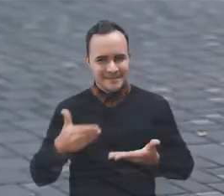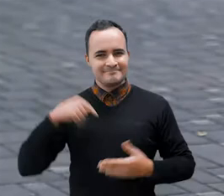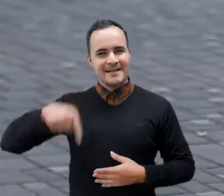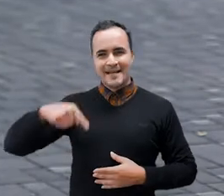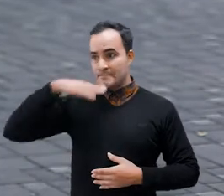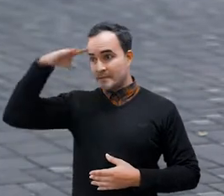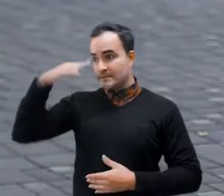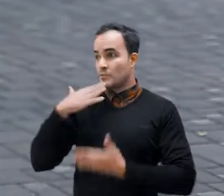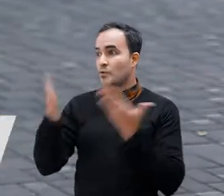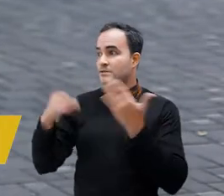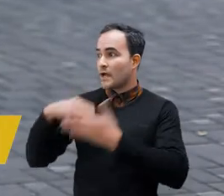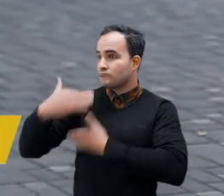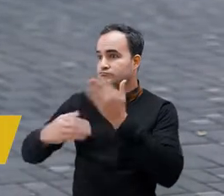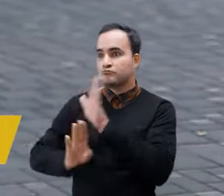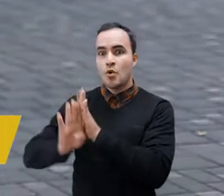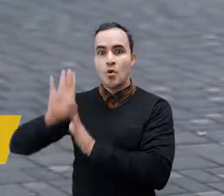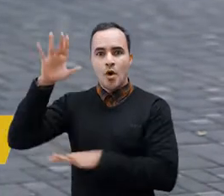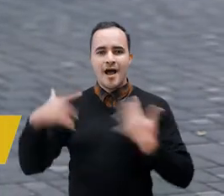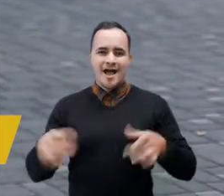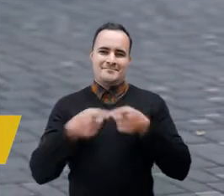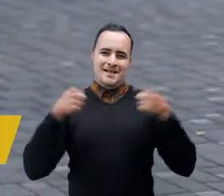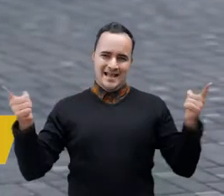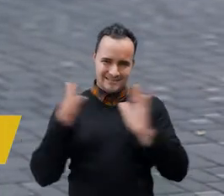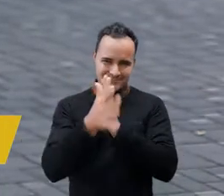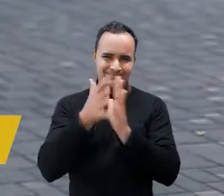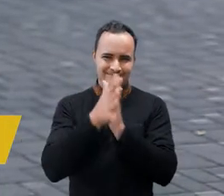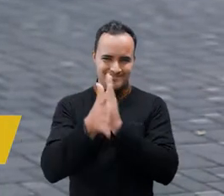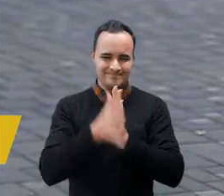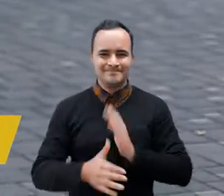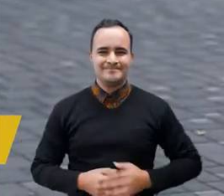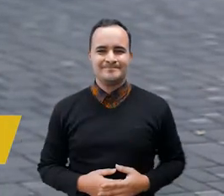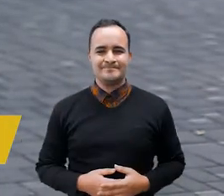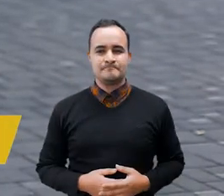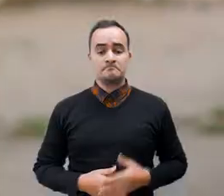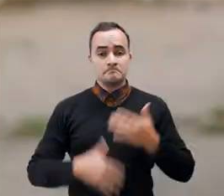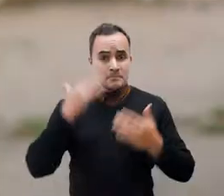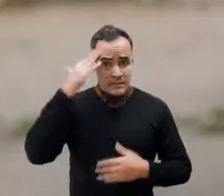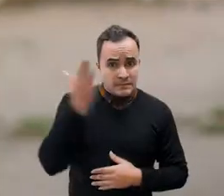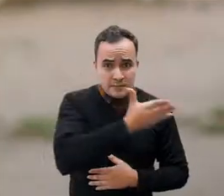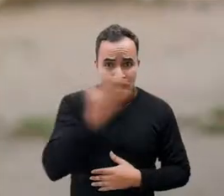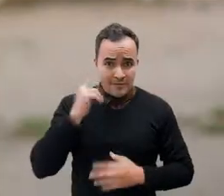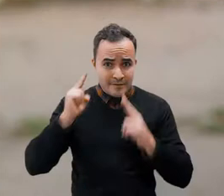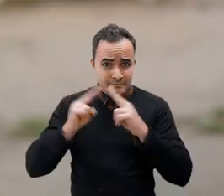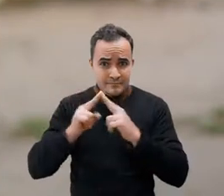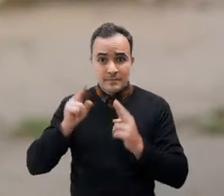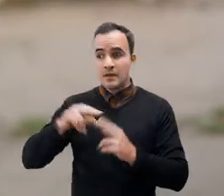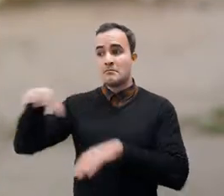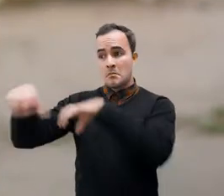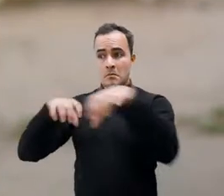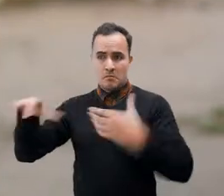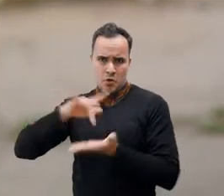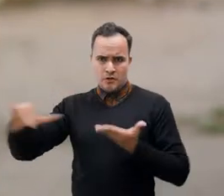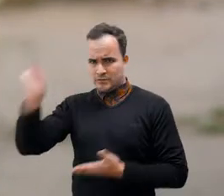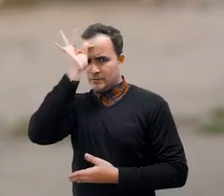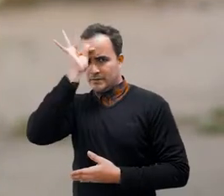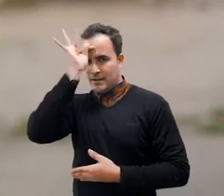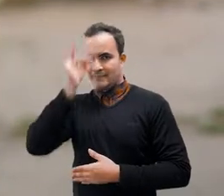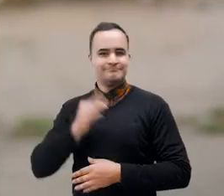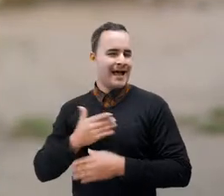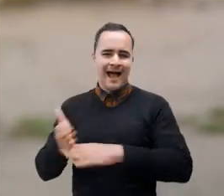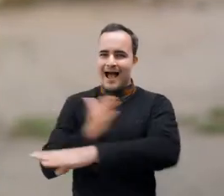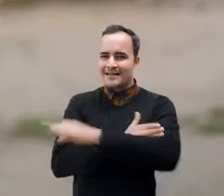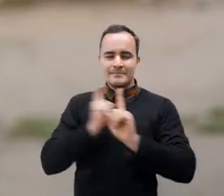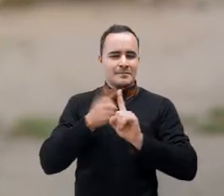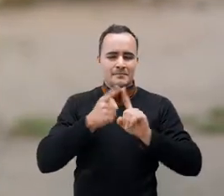Bienvenidos a Medellín Conecta TV, aquí conocerás cómo avanza nuestra Medellín Futuro. ¿Sabías que detrás de la atención de emergencias de la ciudad